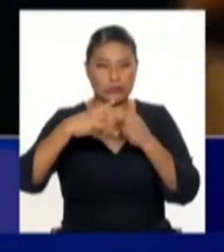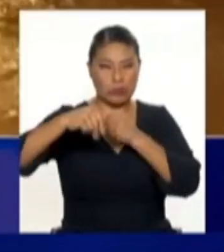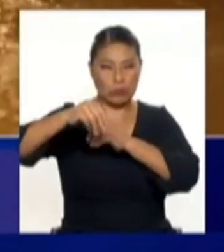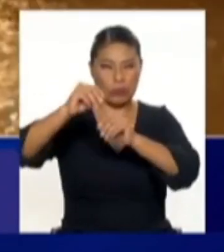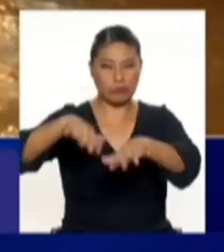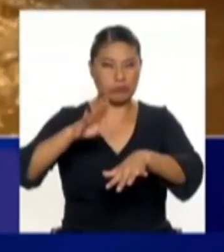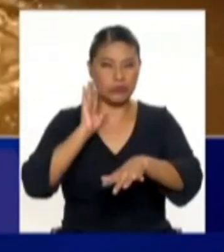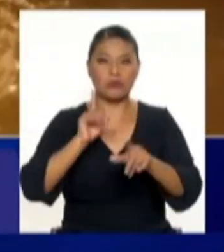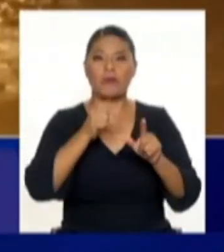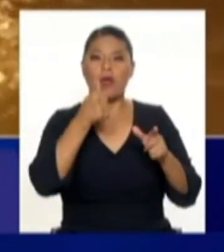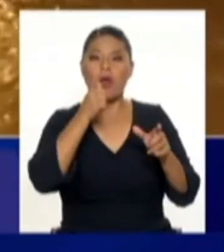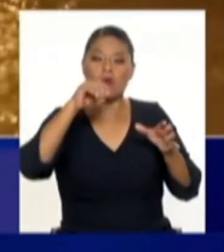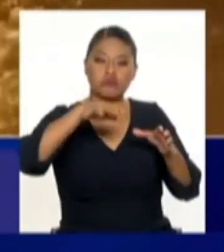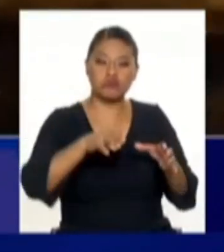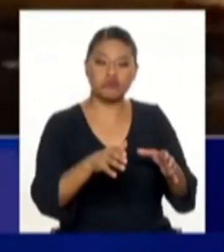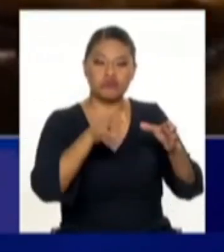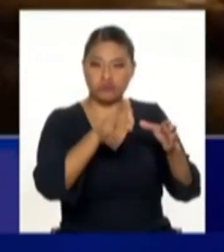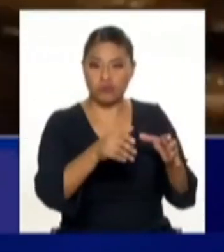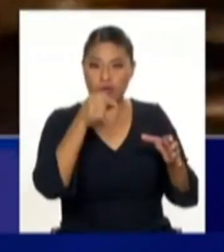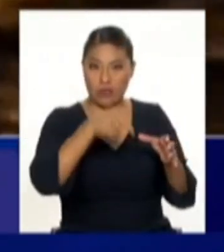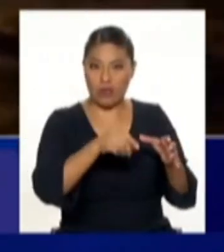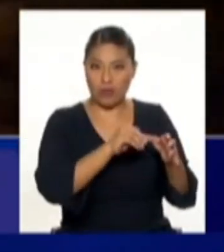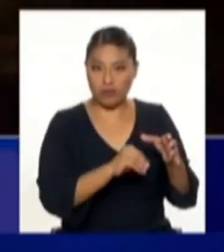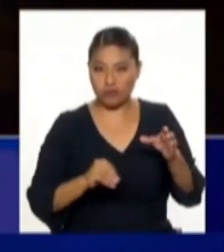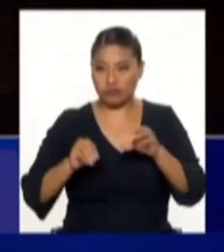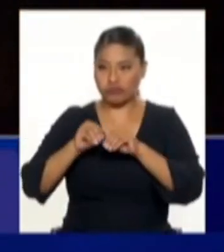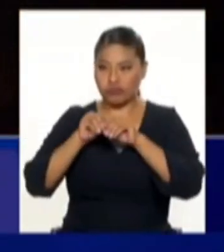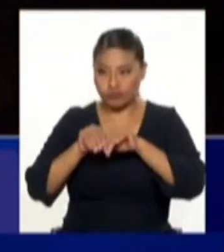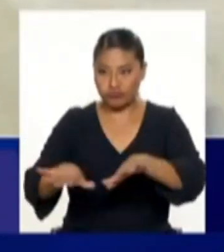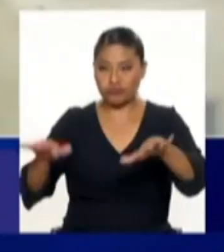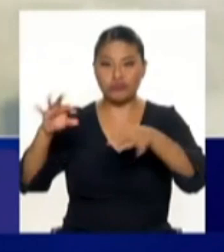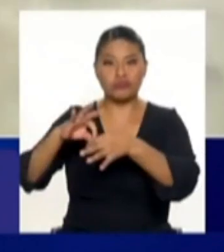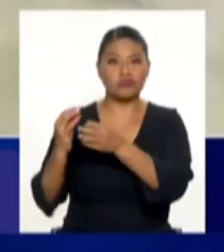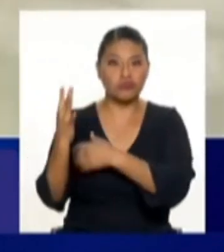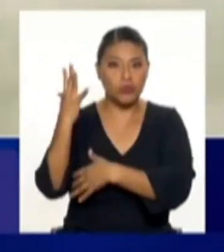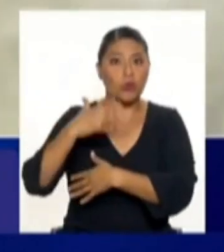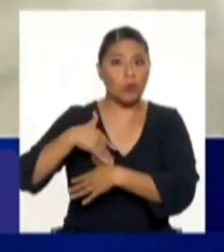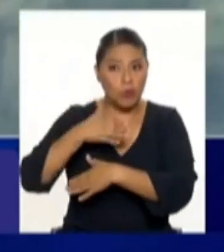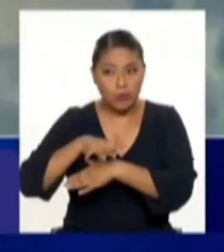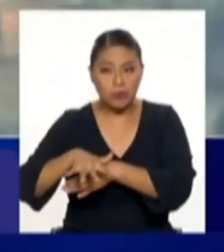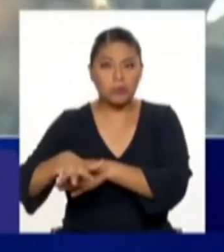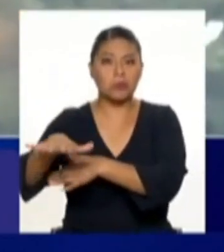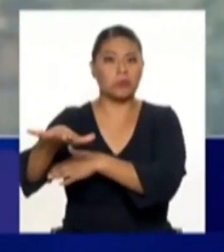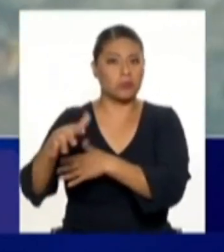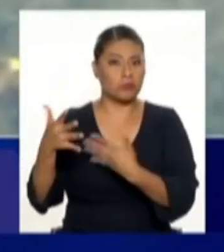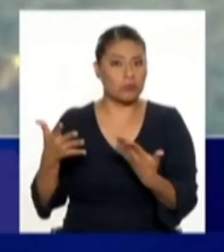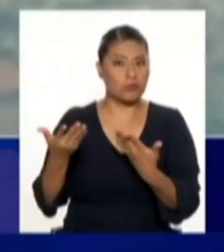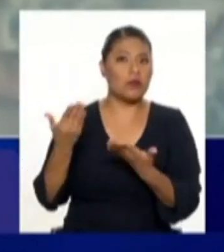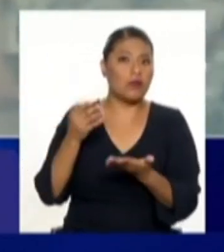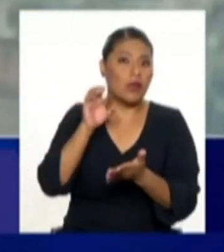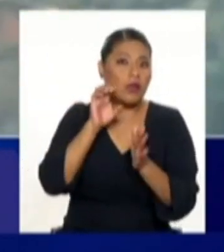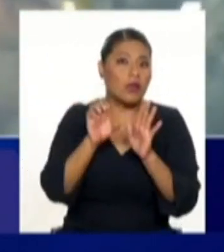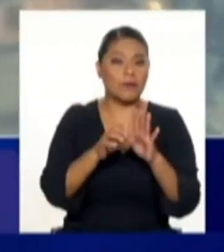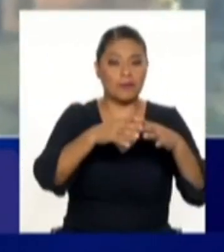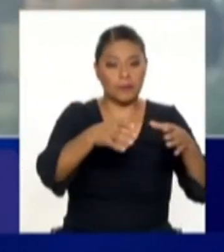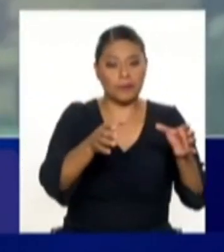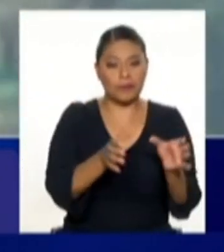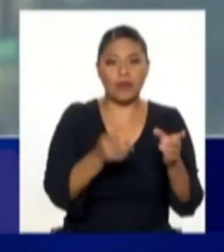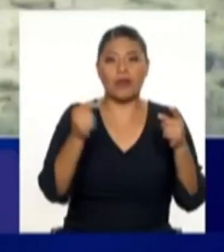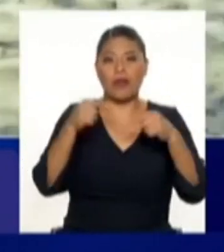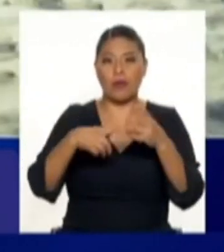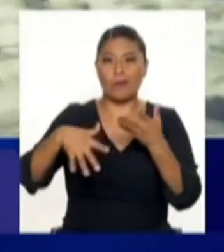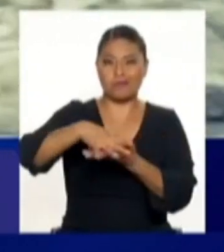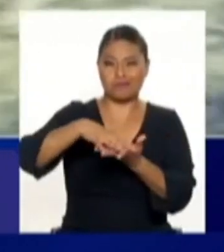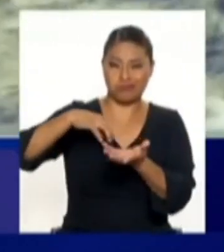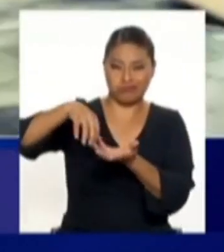en almacenamiento para poder ampliar nuestra frontera agrícola. Mire usted, si es que esas obras existiesen, en lugar de tener una